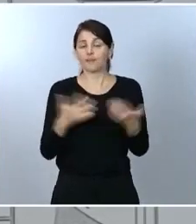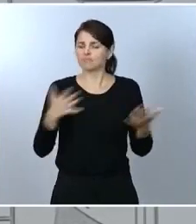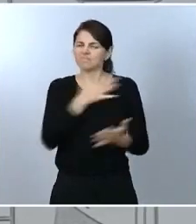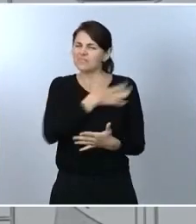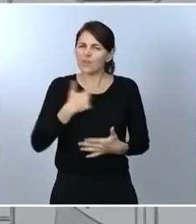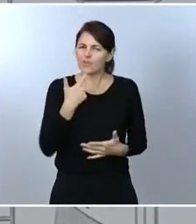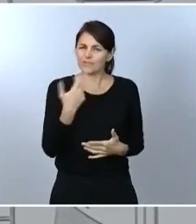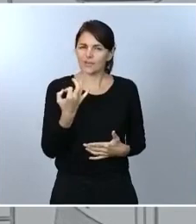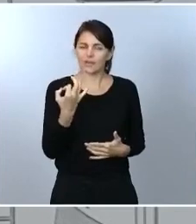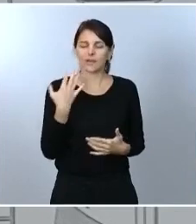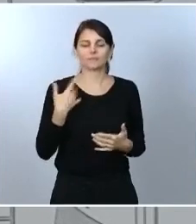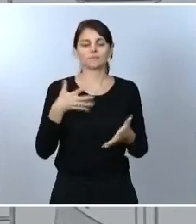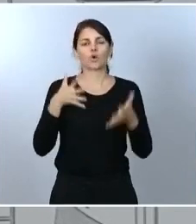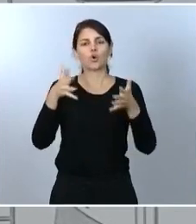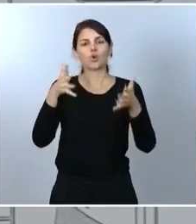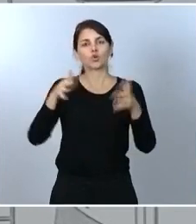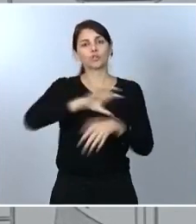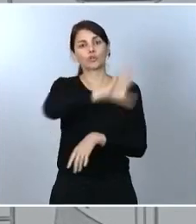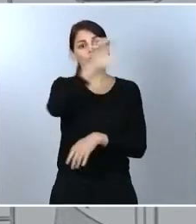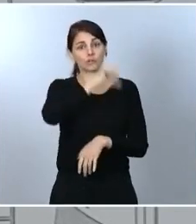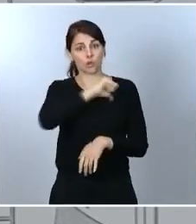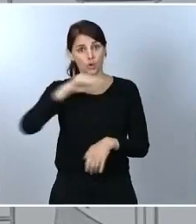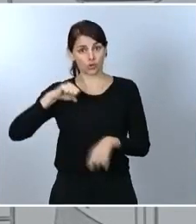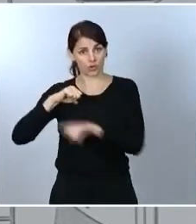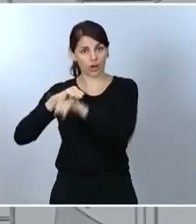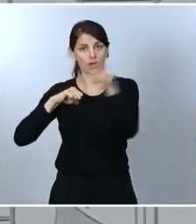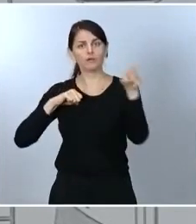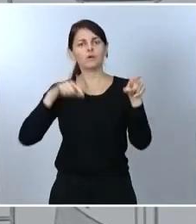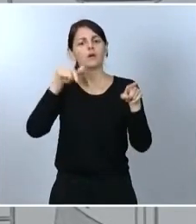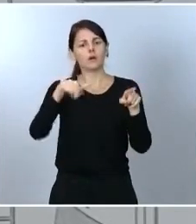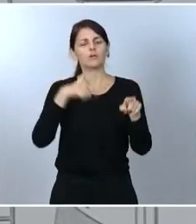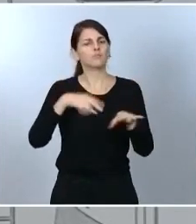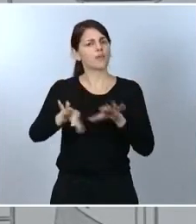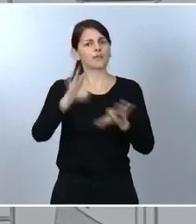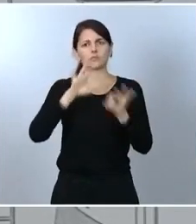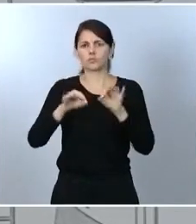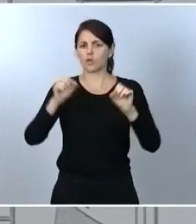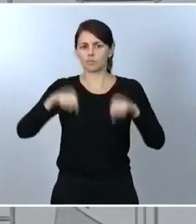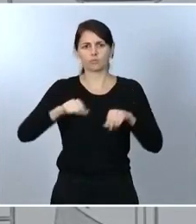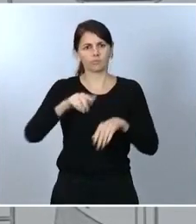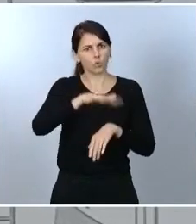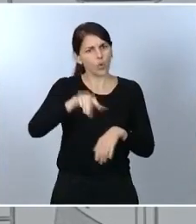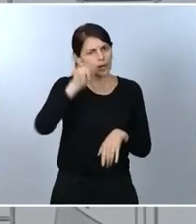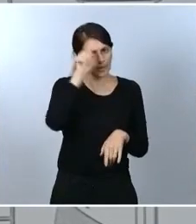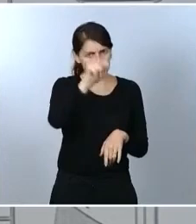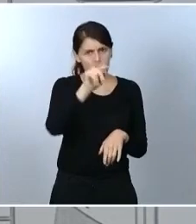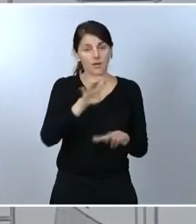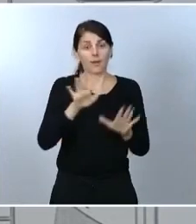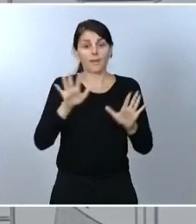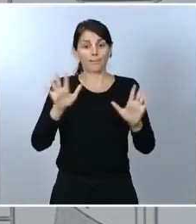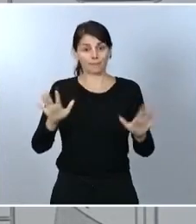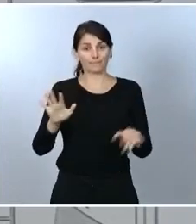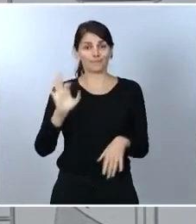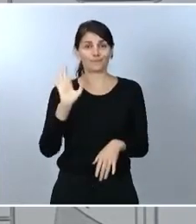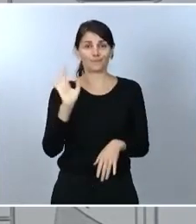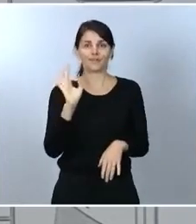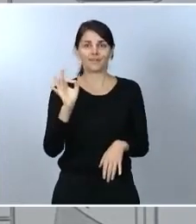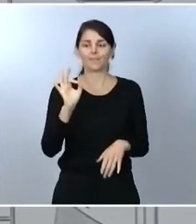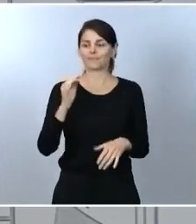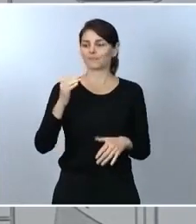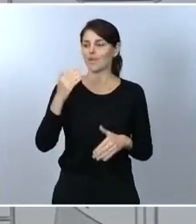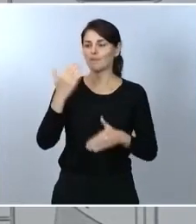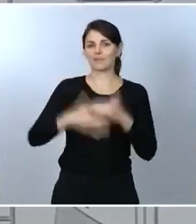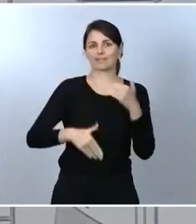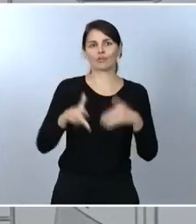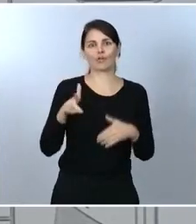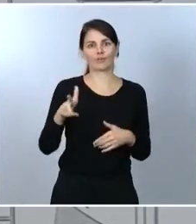Interterritorial será el espacio donde se tomen este tipo de decisiones, pero la limitación a derechos fundamentales que afecta al conjunto